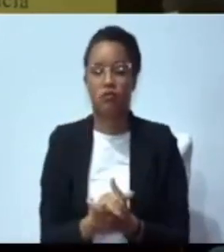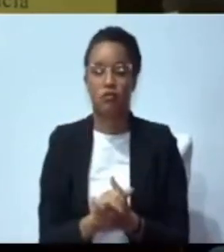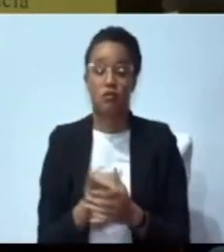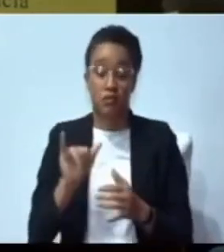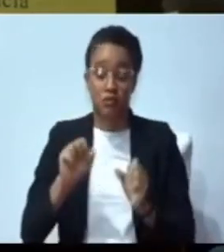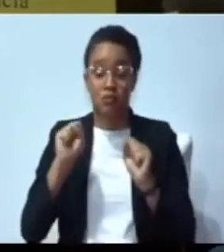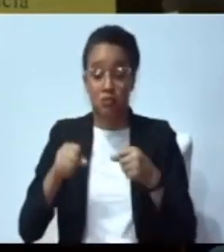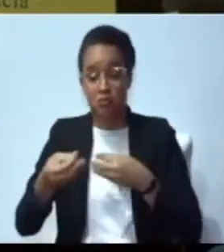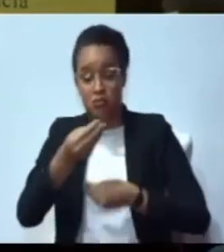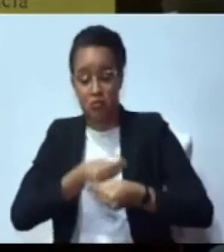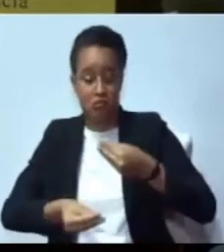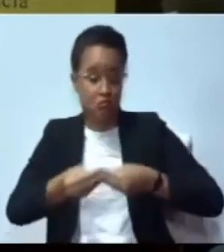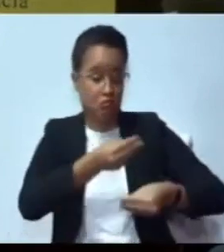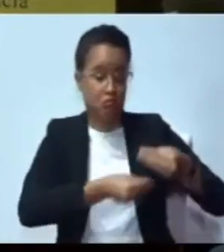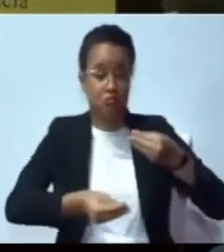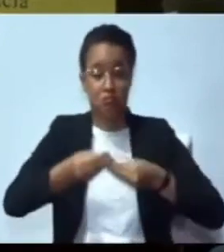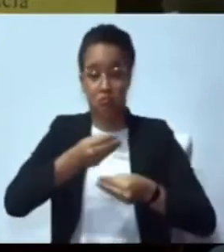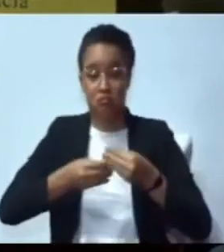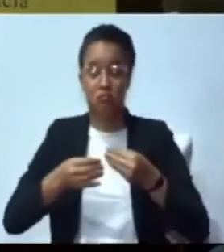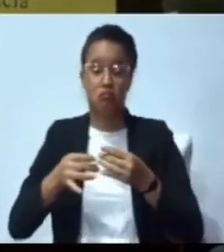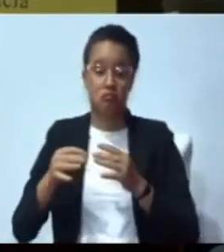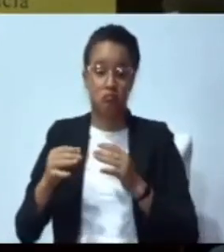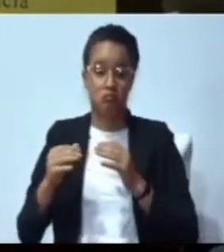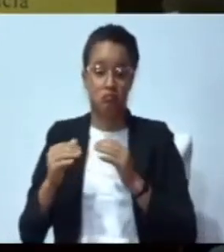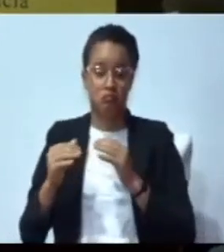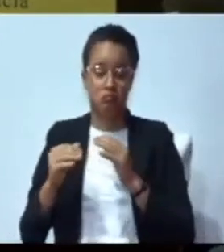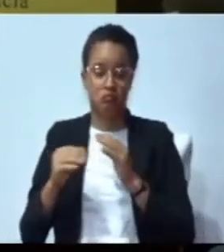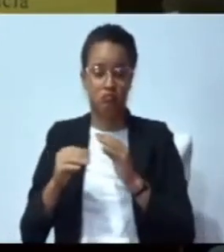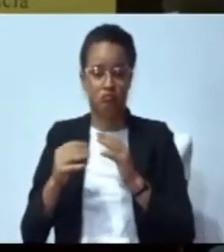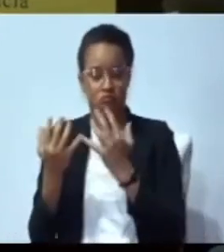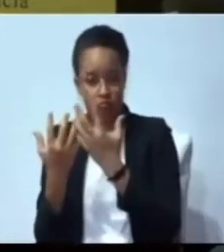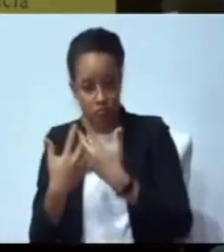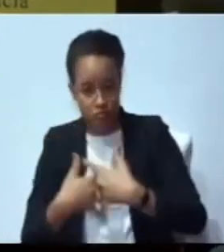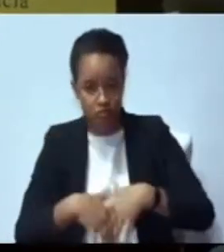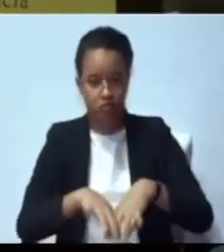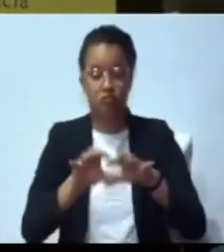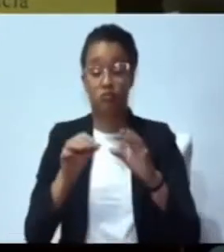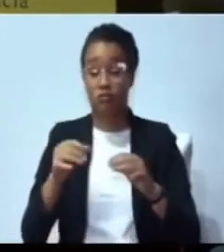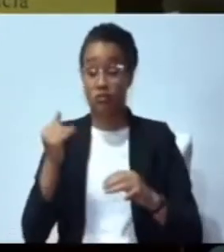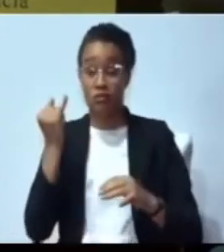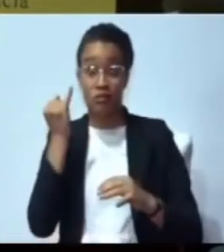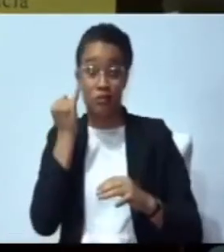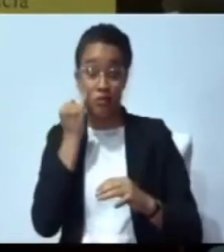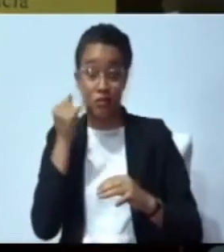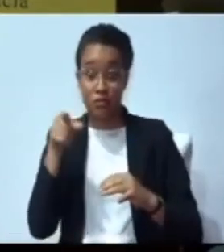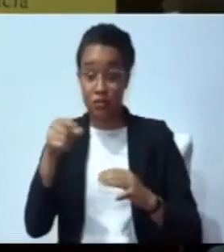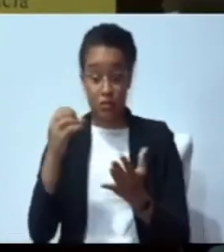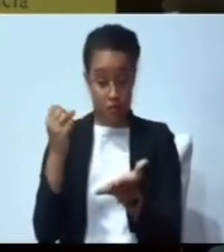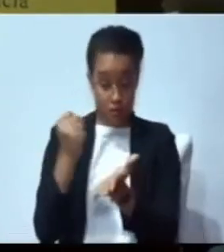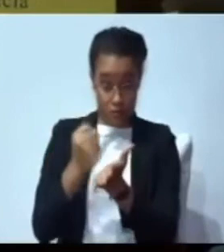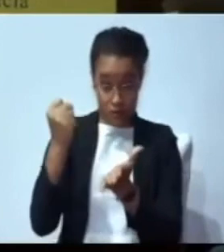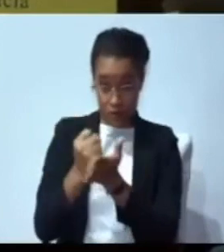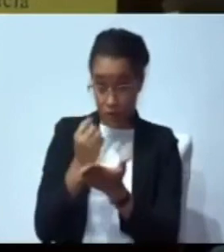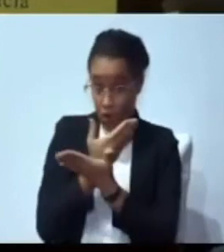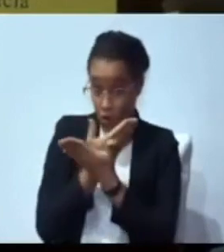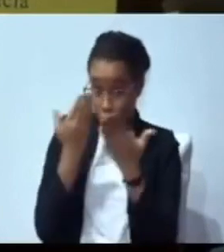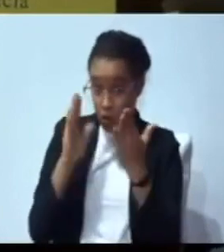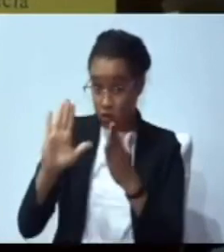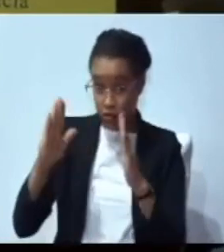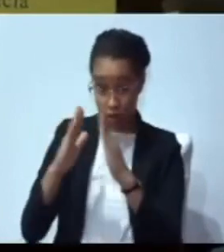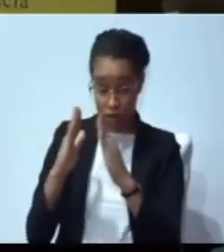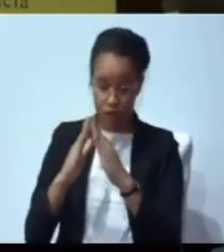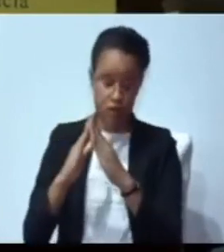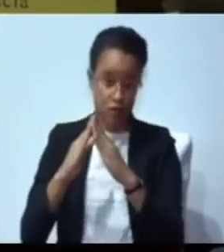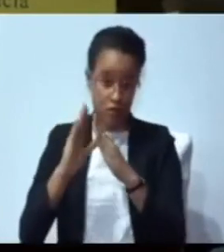economía porque muchos de ellos no pueden vender sino hacer un traspaso porque no tienen el título. Entonces, pedimos a los diputados y diputadas